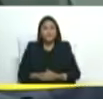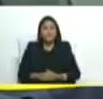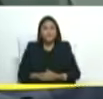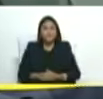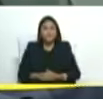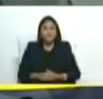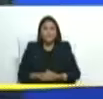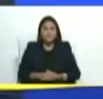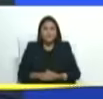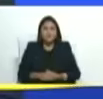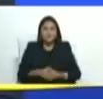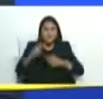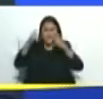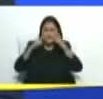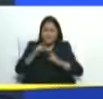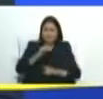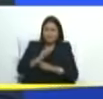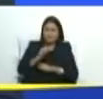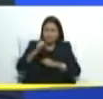exigente